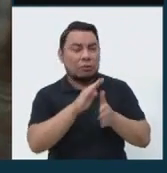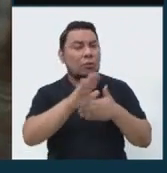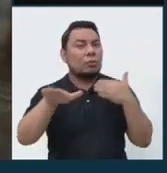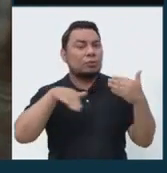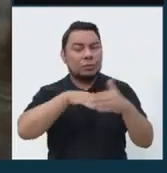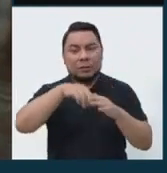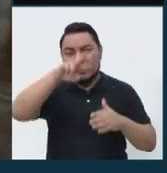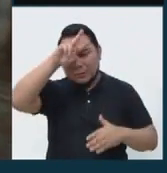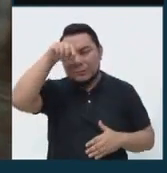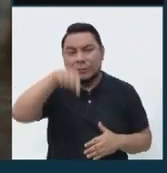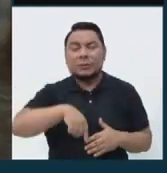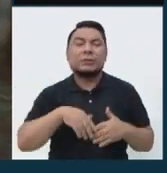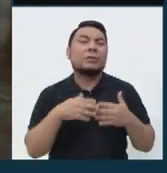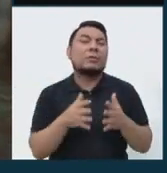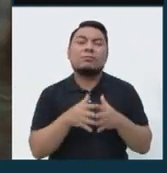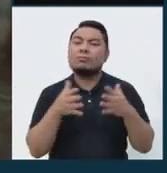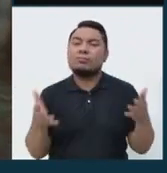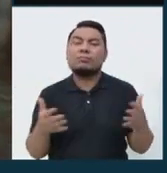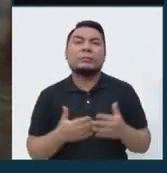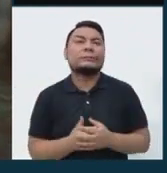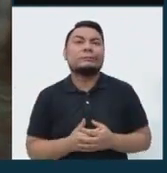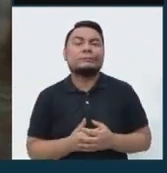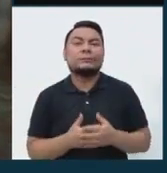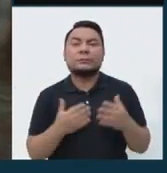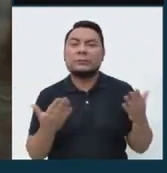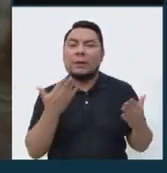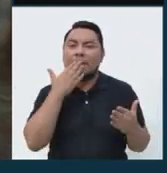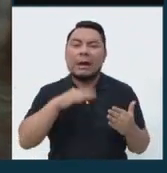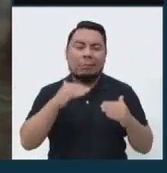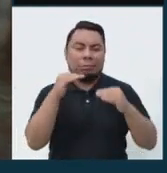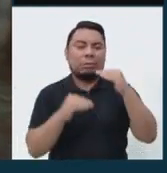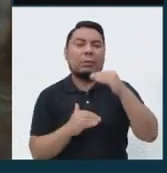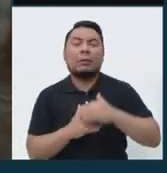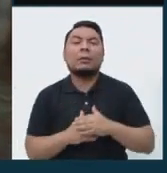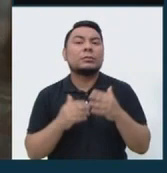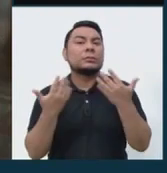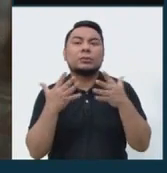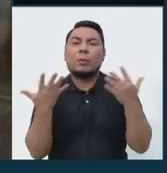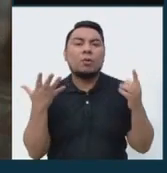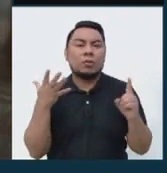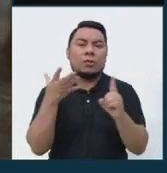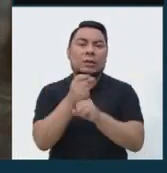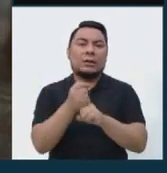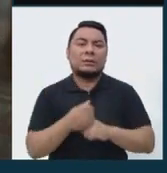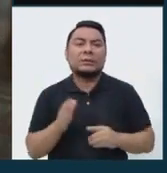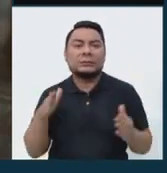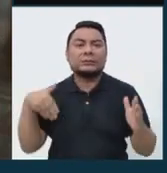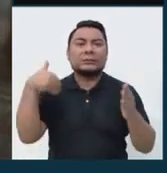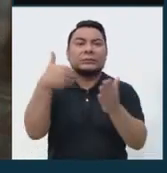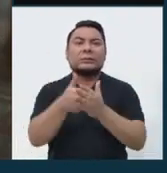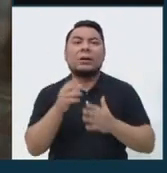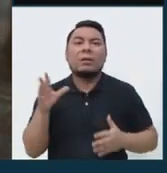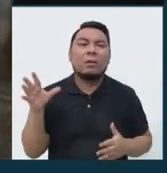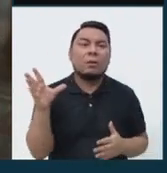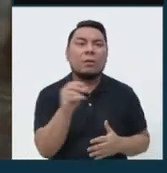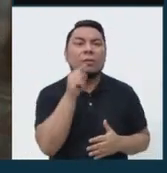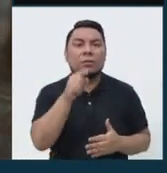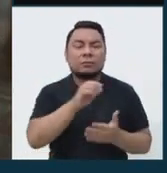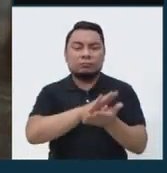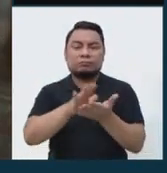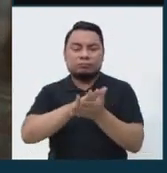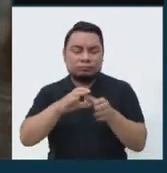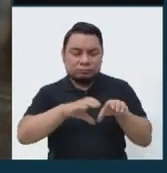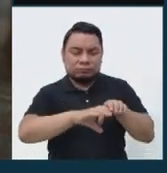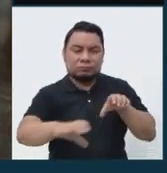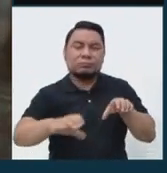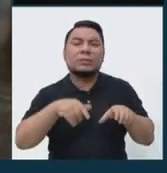el país está muy, muy mermado. No hemos logrado llegar a todo el saneamiento en los